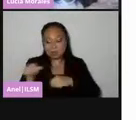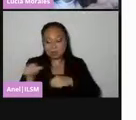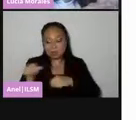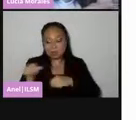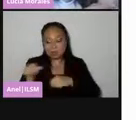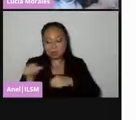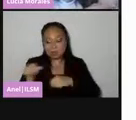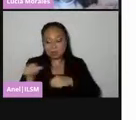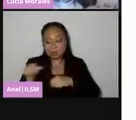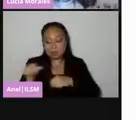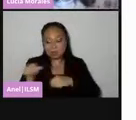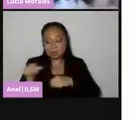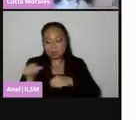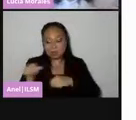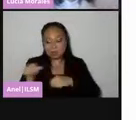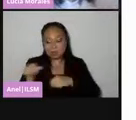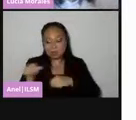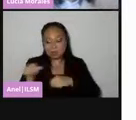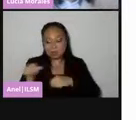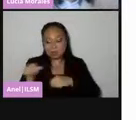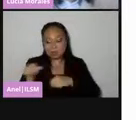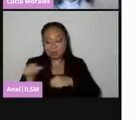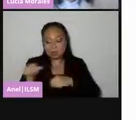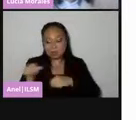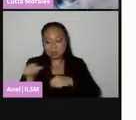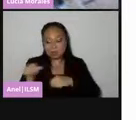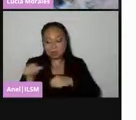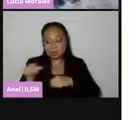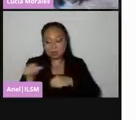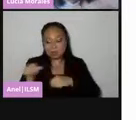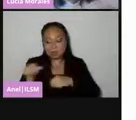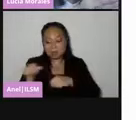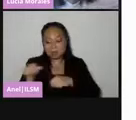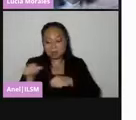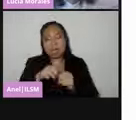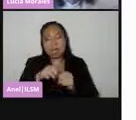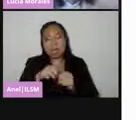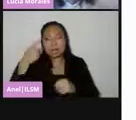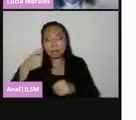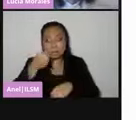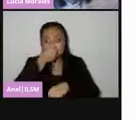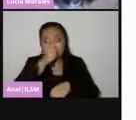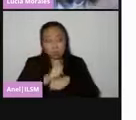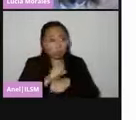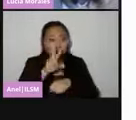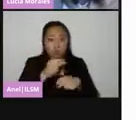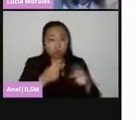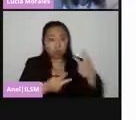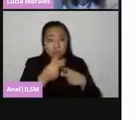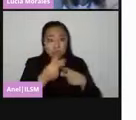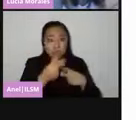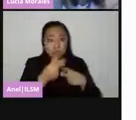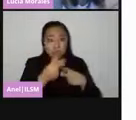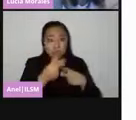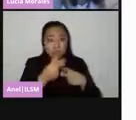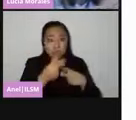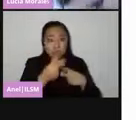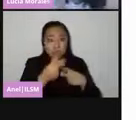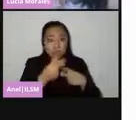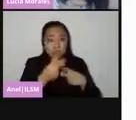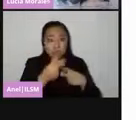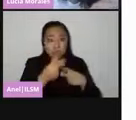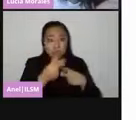para que ocupen. Por ejemplo, si el primer secretario no llegó, pues tal vez la segunda secretaria que sí llegó, ocupará el cargo de primera